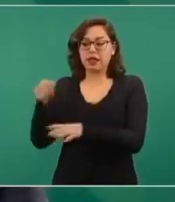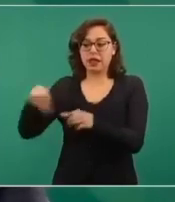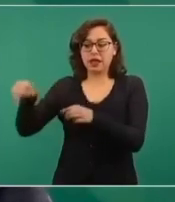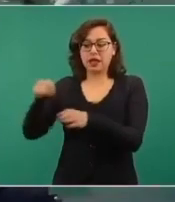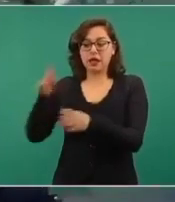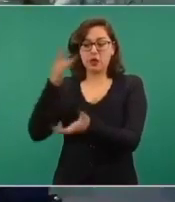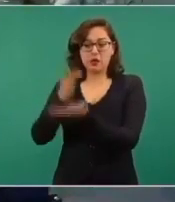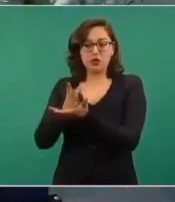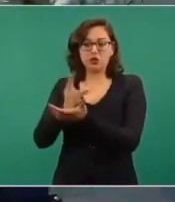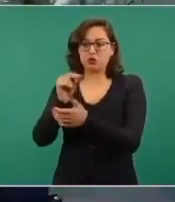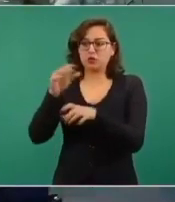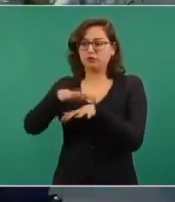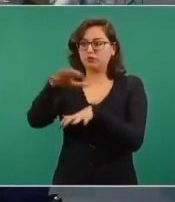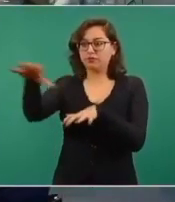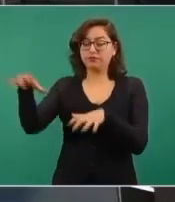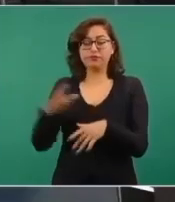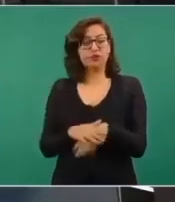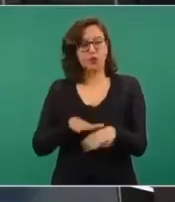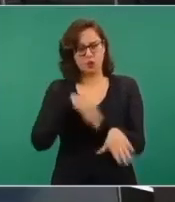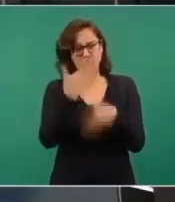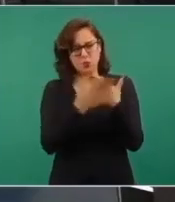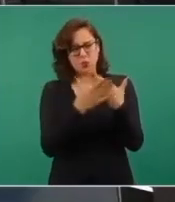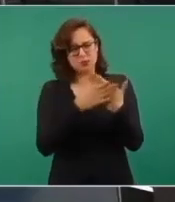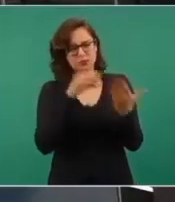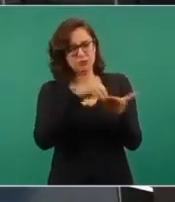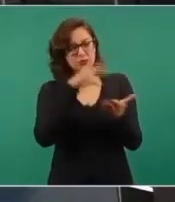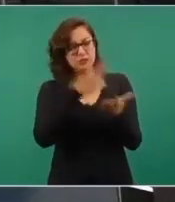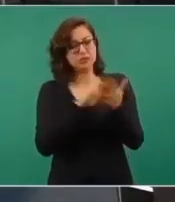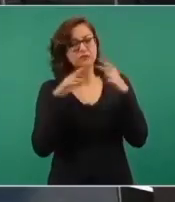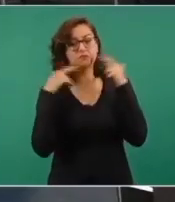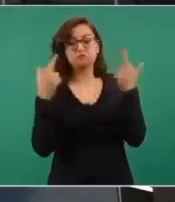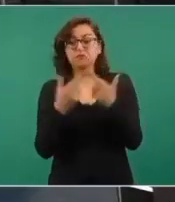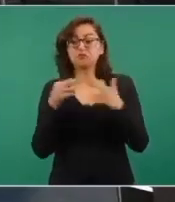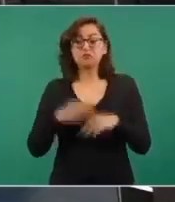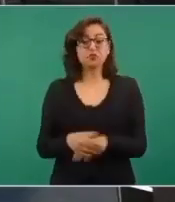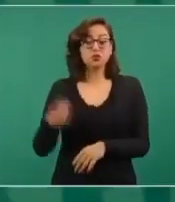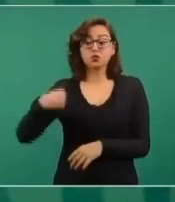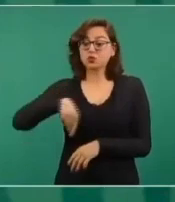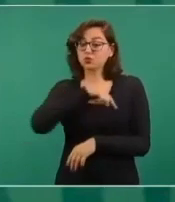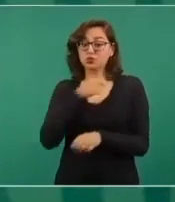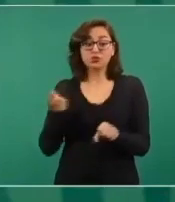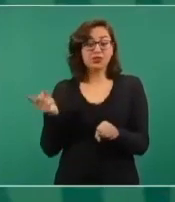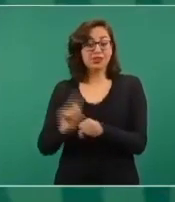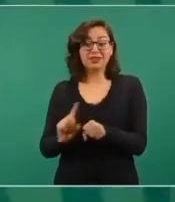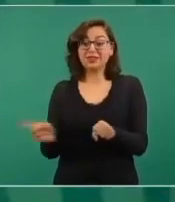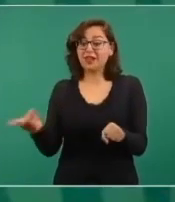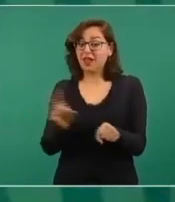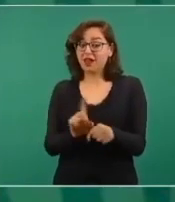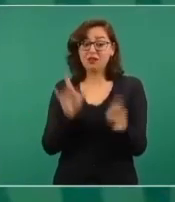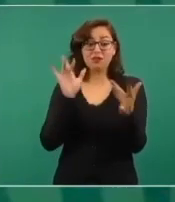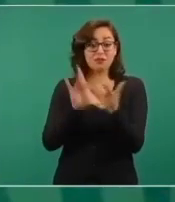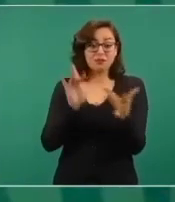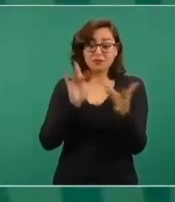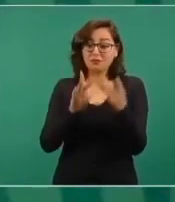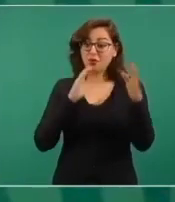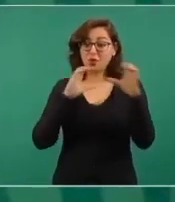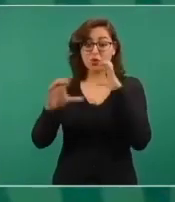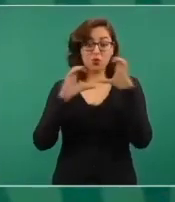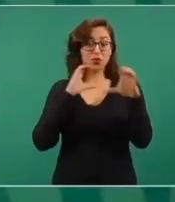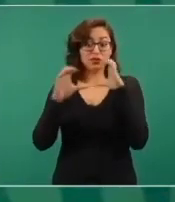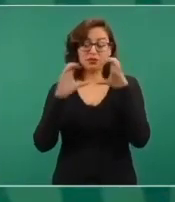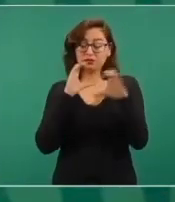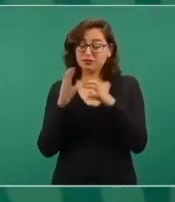triqui. ¿Hay fecha para una próxima cita, reunión? Pues todos los días hay comunicación con ellos. No hemos perdido el